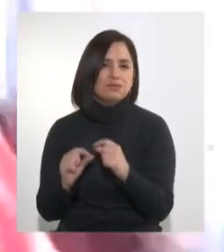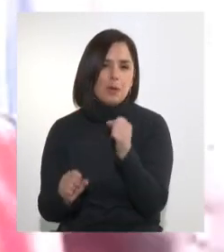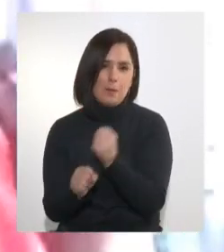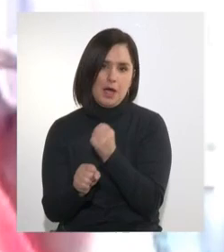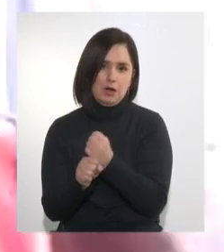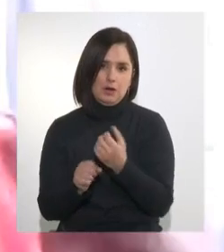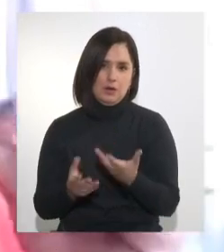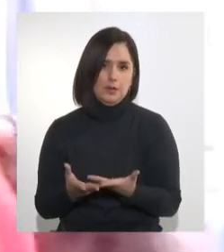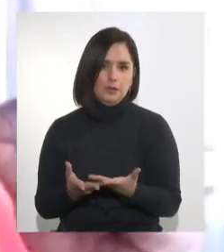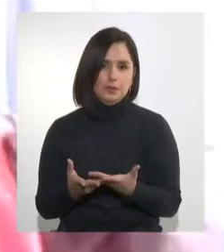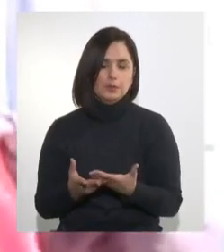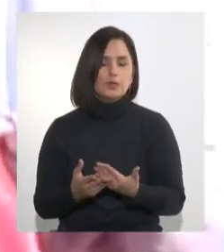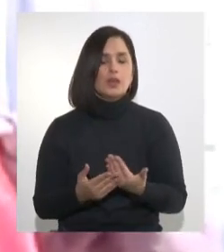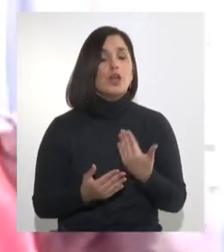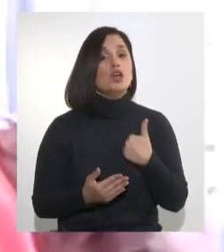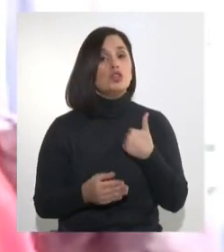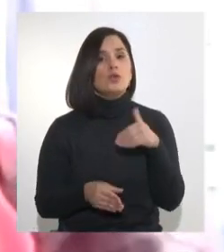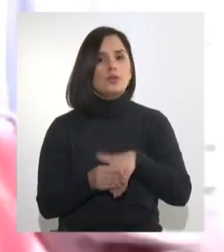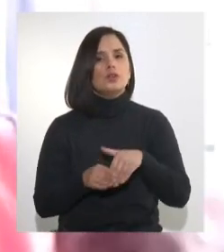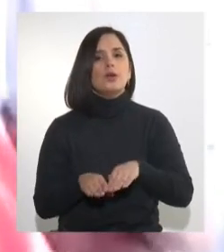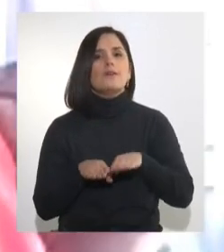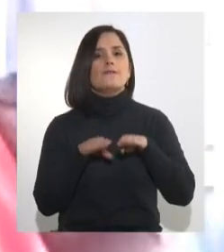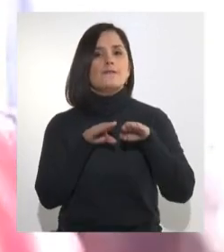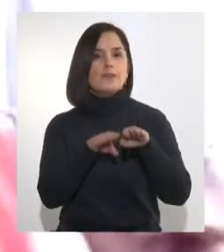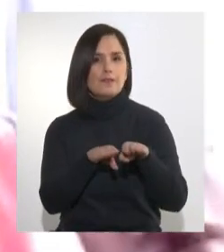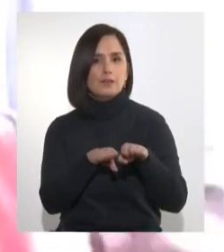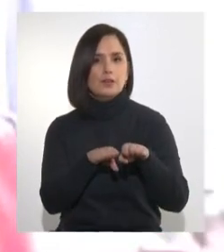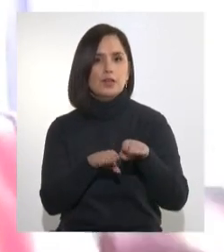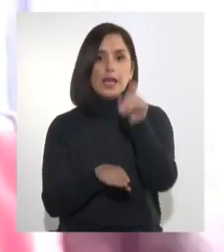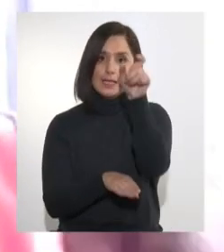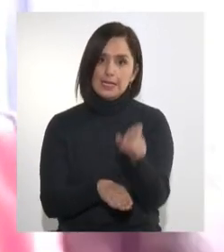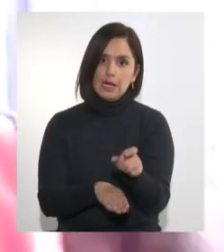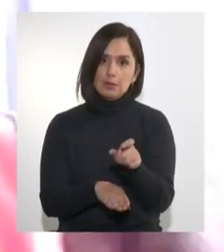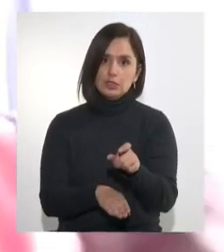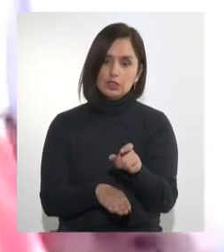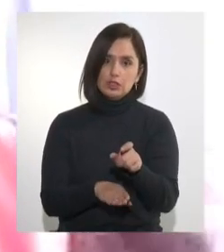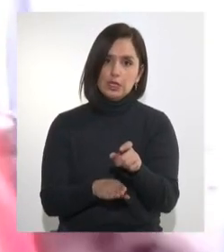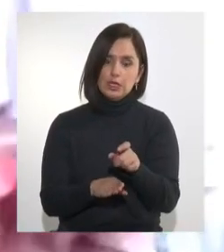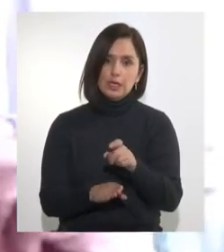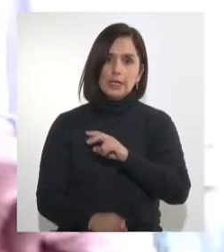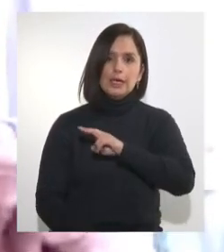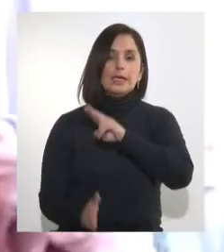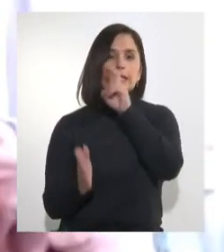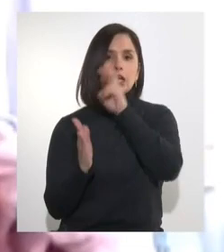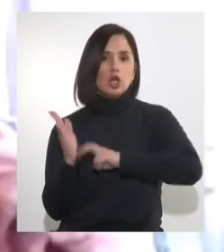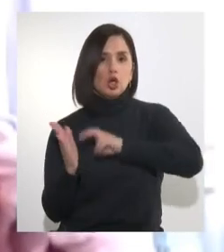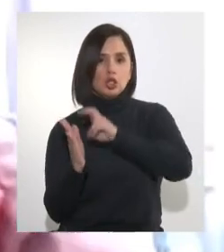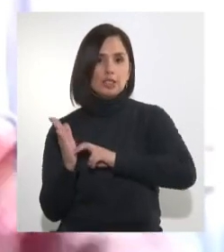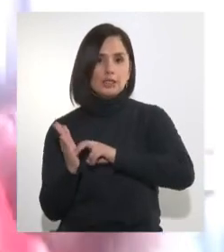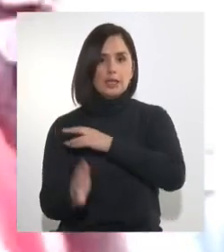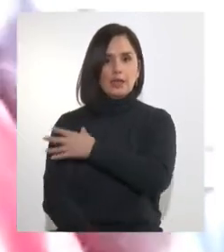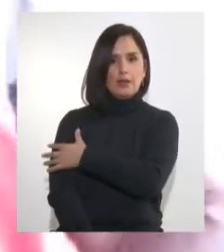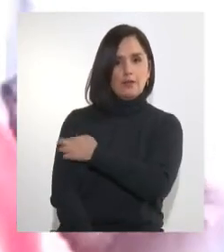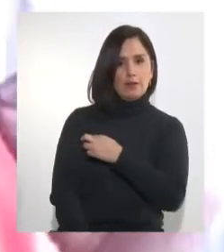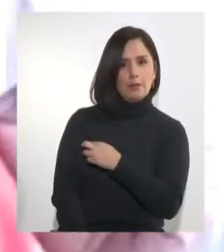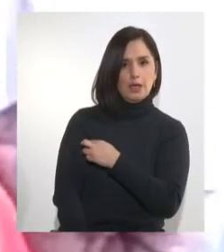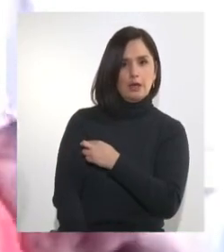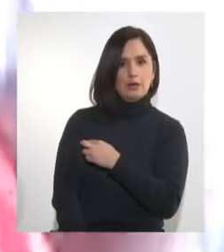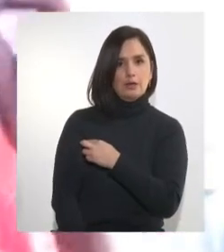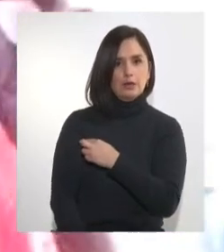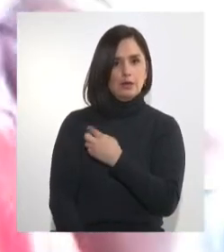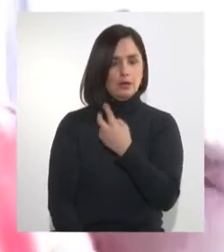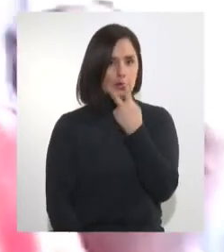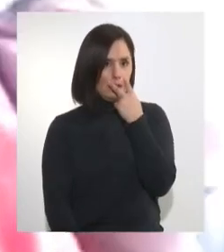Voto a favor, señora Presidenta, de los cotizantes de las administradoras de fondos de pensiones, expuestos